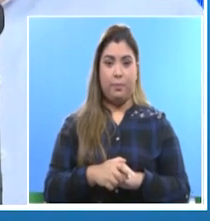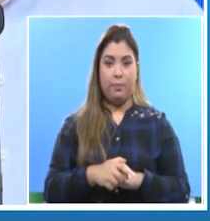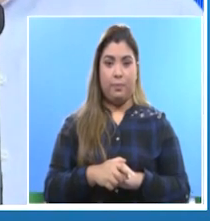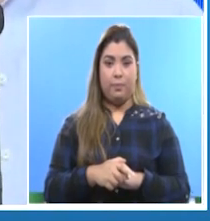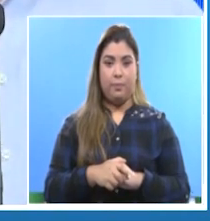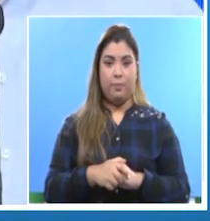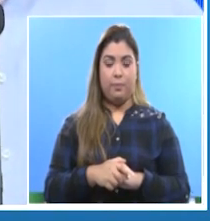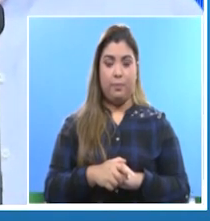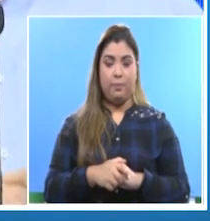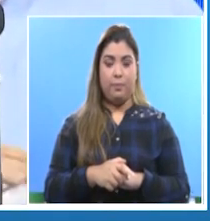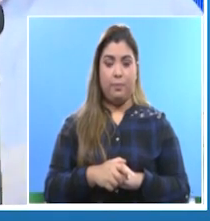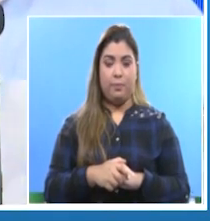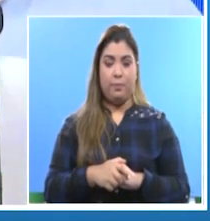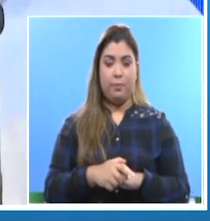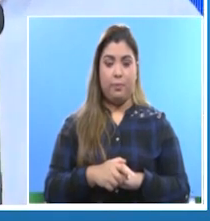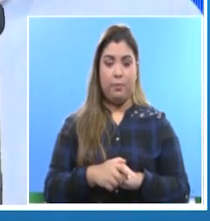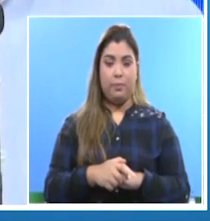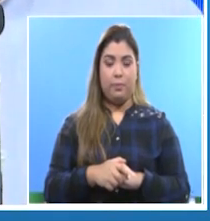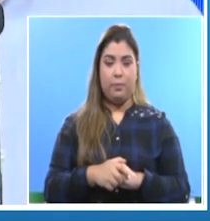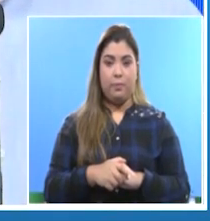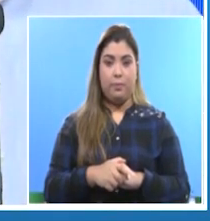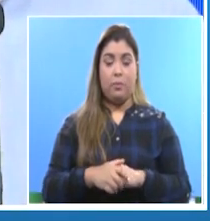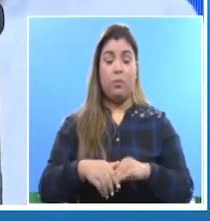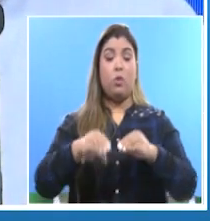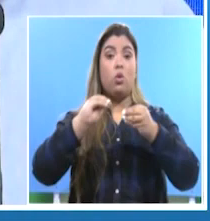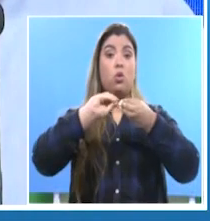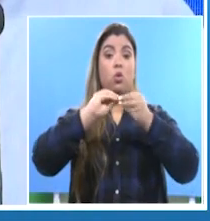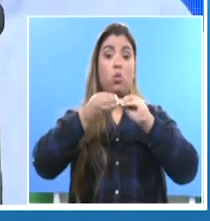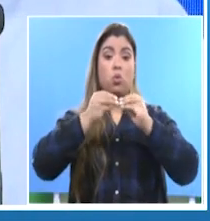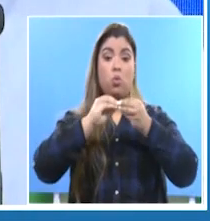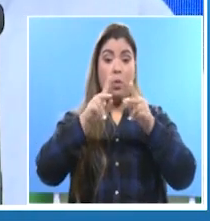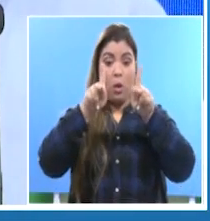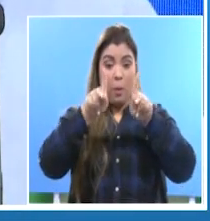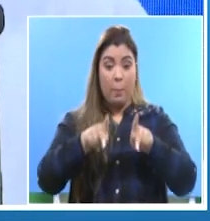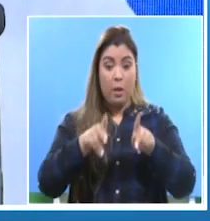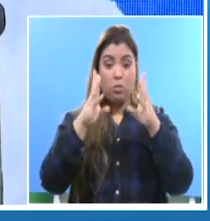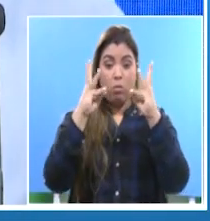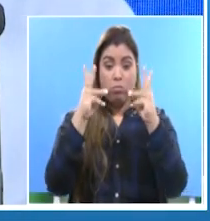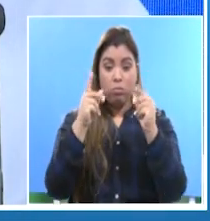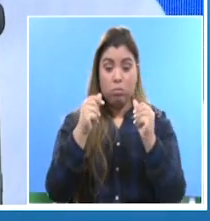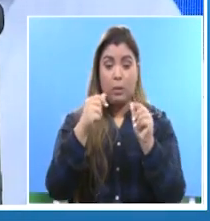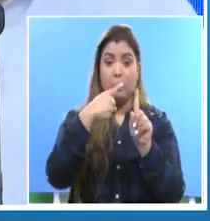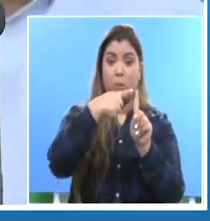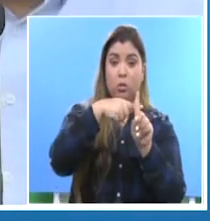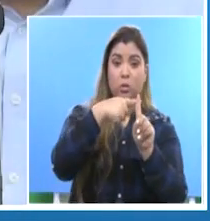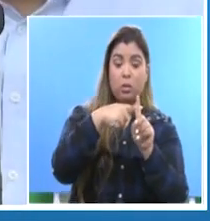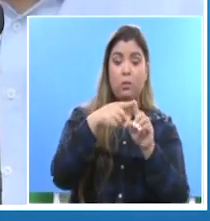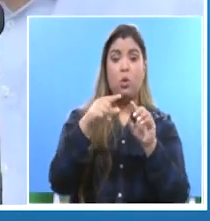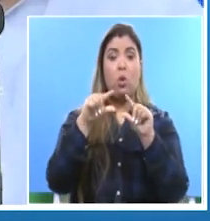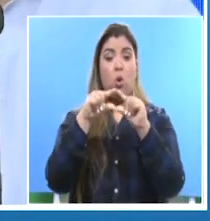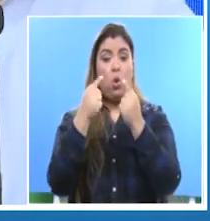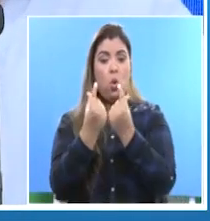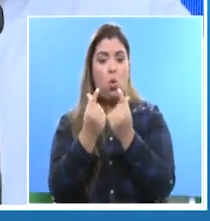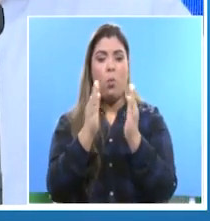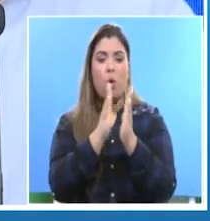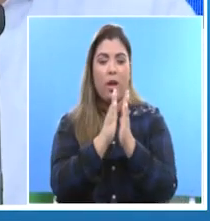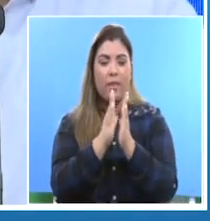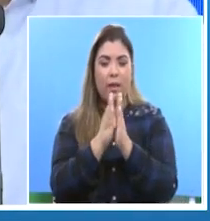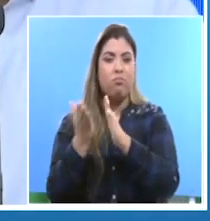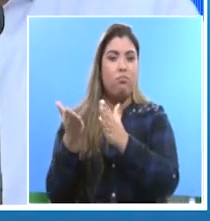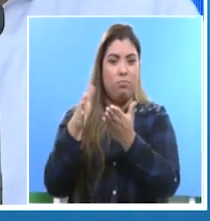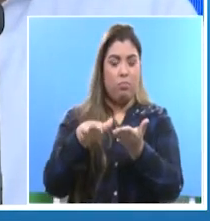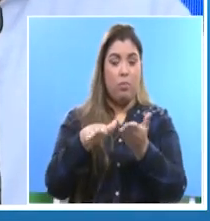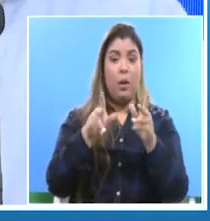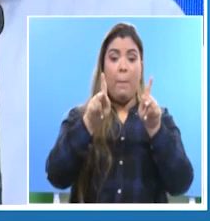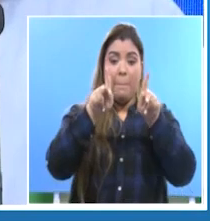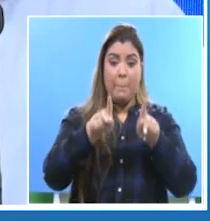Respecto a los números de los casos de confirmados y fallecimientos por grupo de edad, tenemos que en